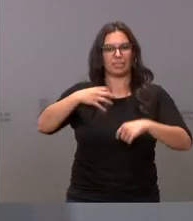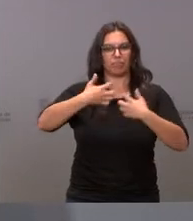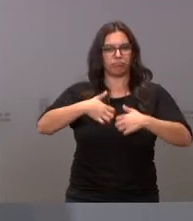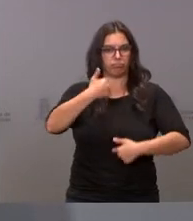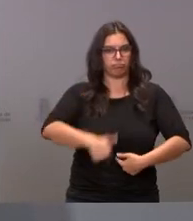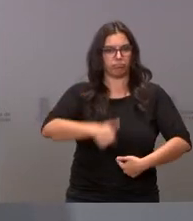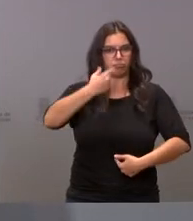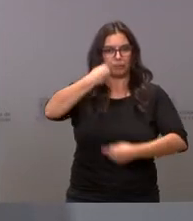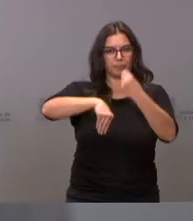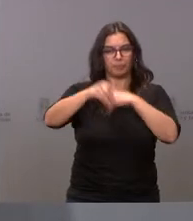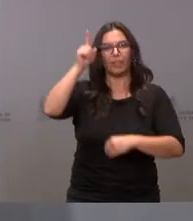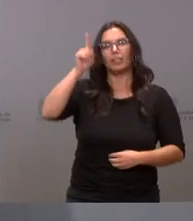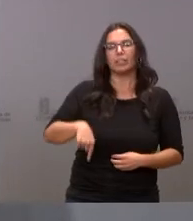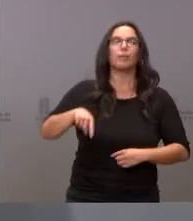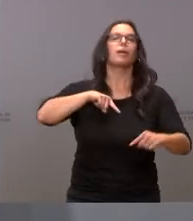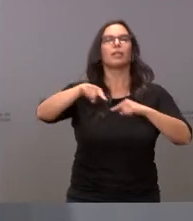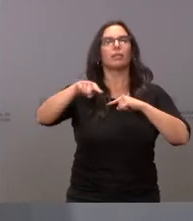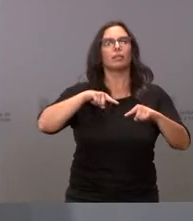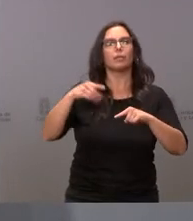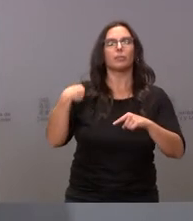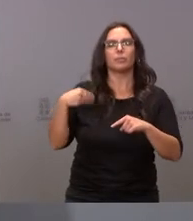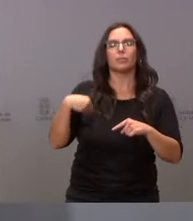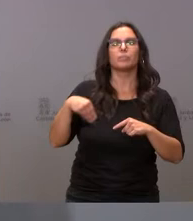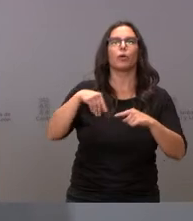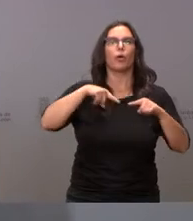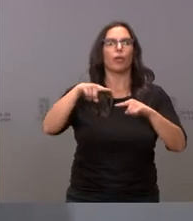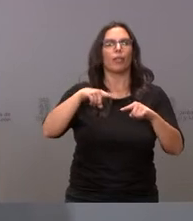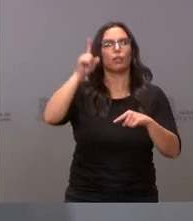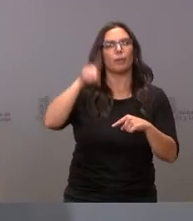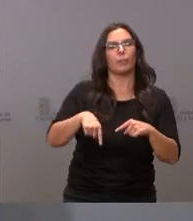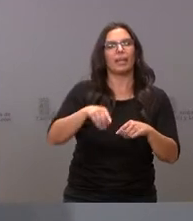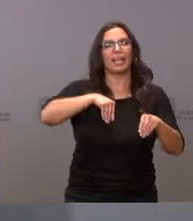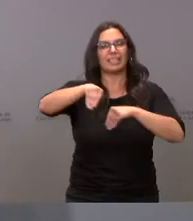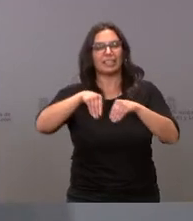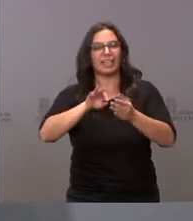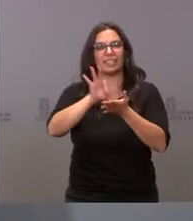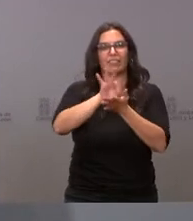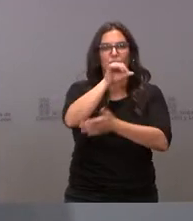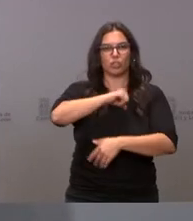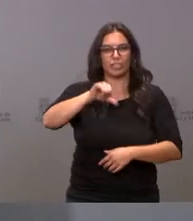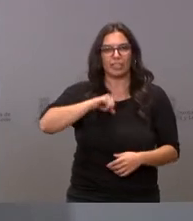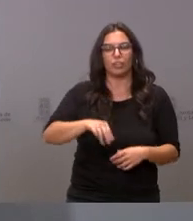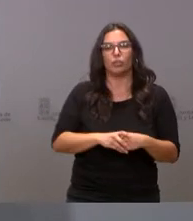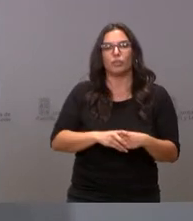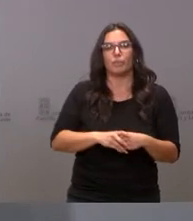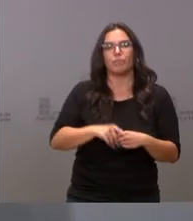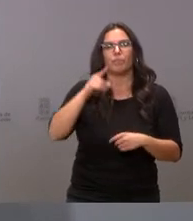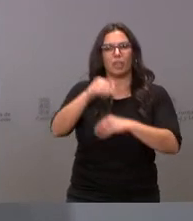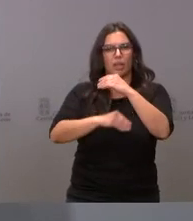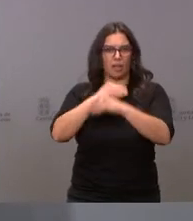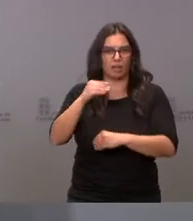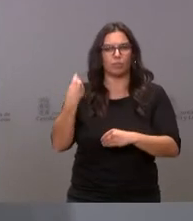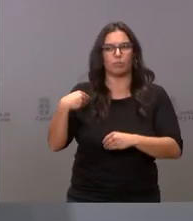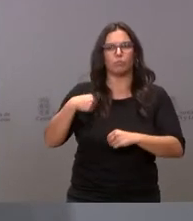el programa de alta dirección de instituciones sanitarias del IES, el programa de dirección estratégica de servicios clínicos de SADE, ha realizado instancias